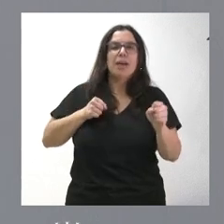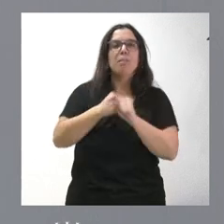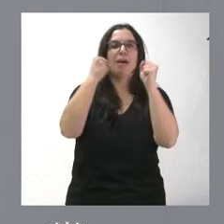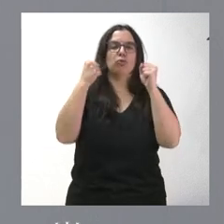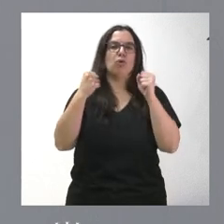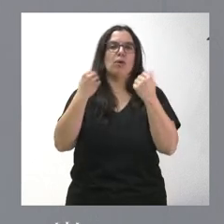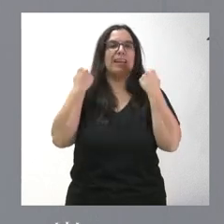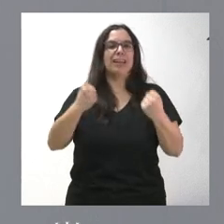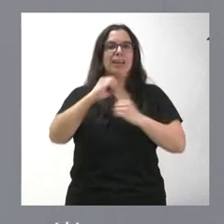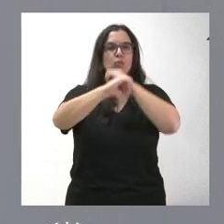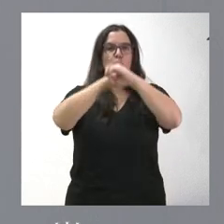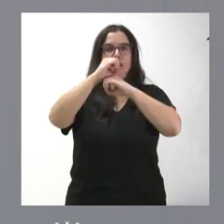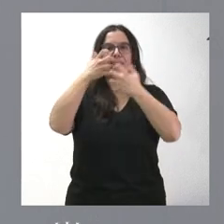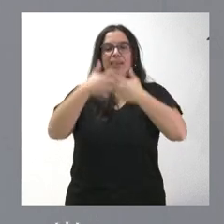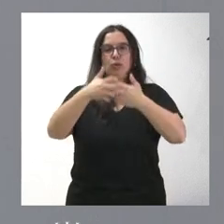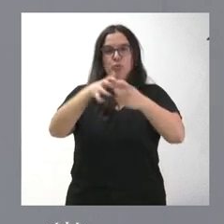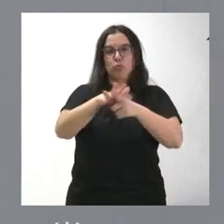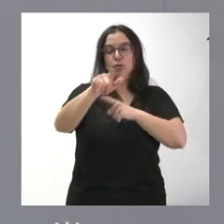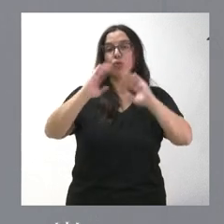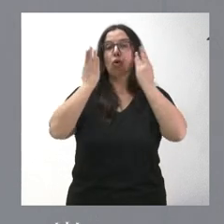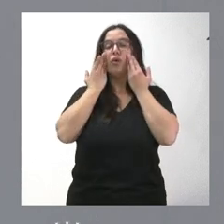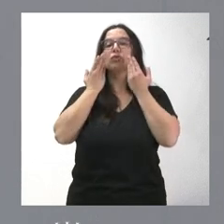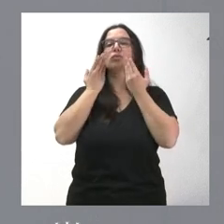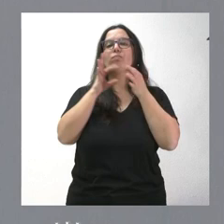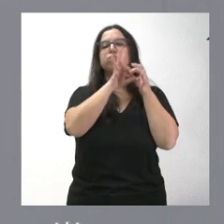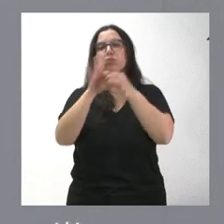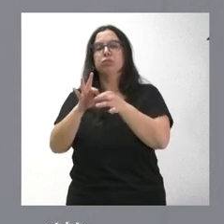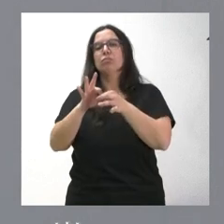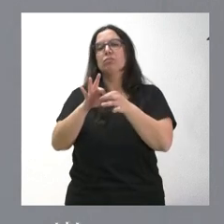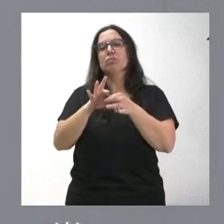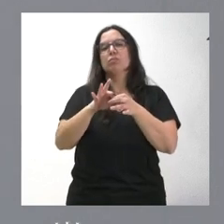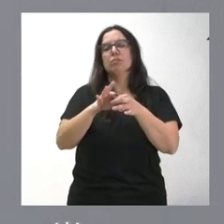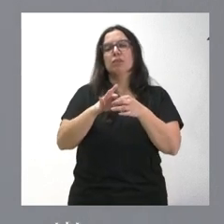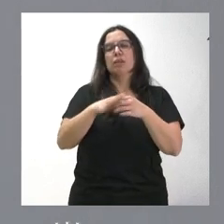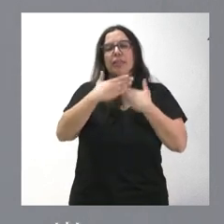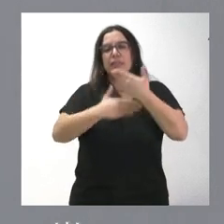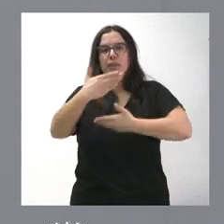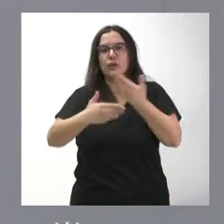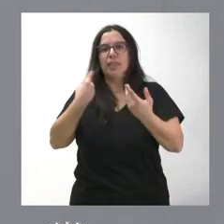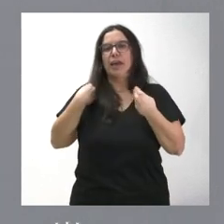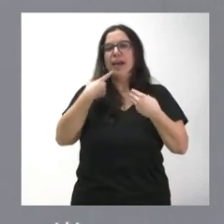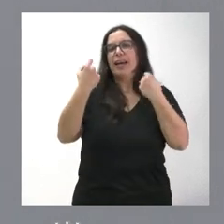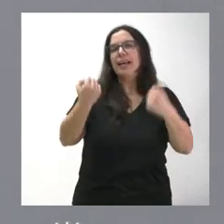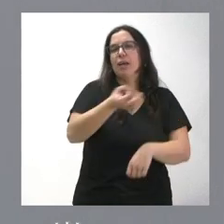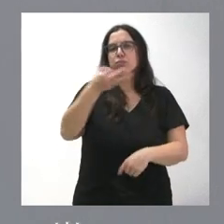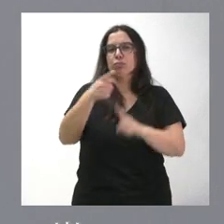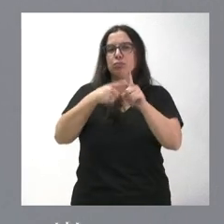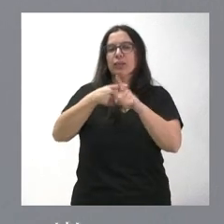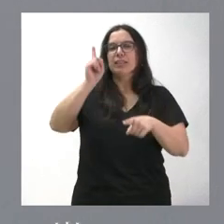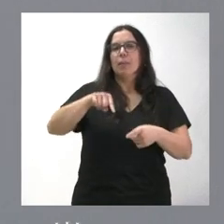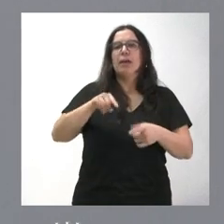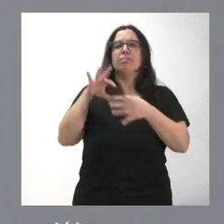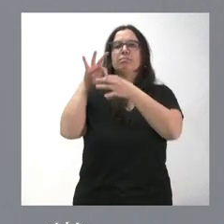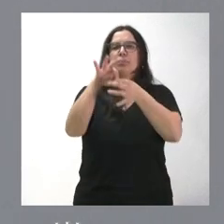en la industria. un congreso que tiene que ver cómo se desarrolla todo el tema de eficiencia energética y su conexión con el